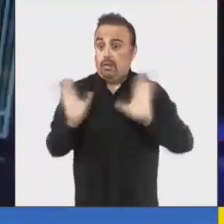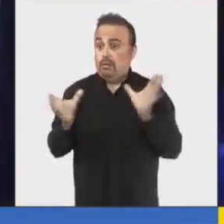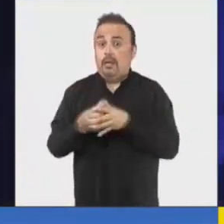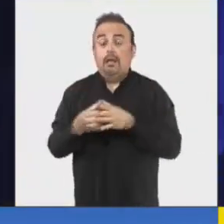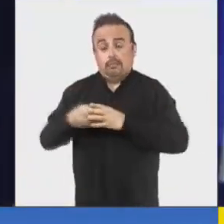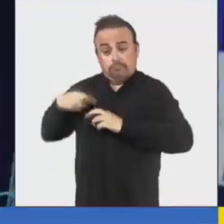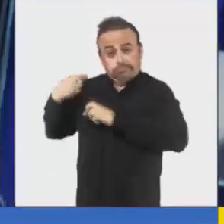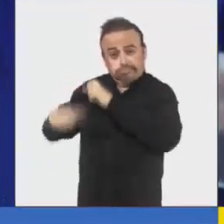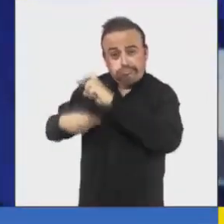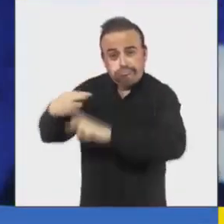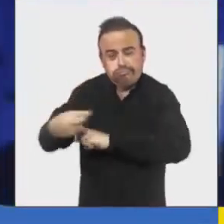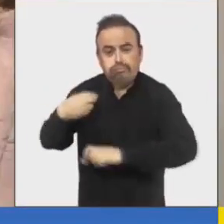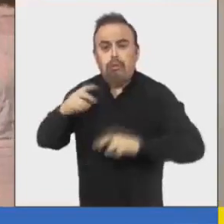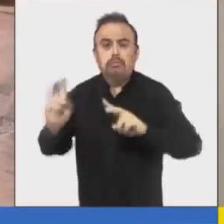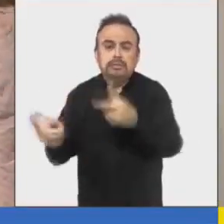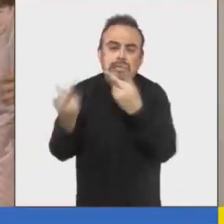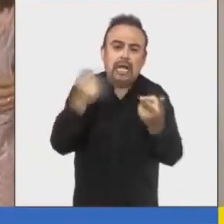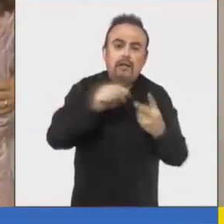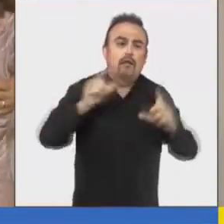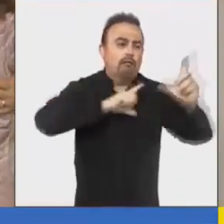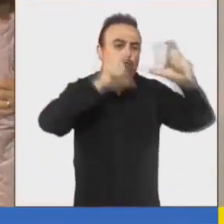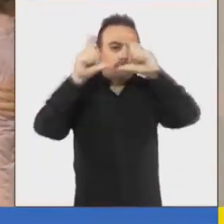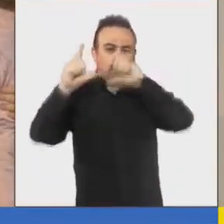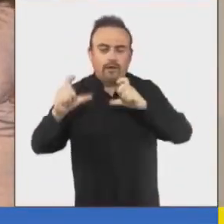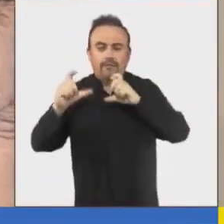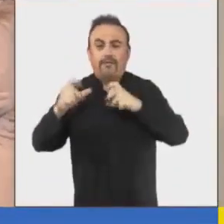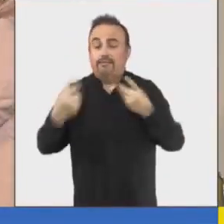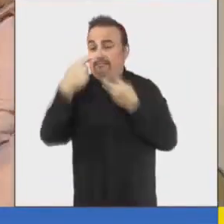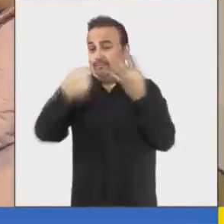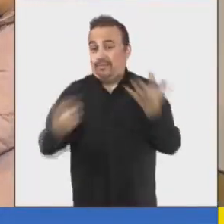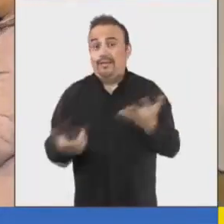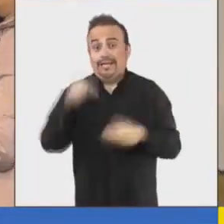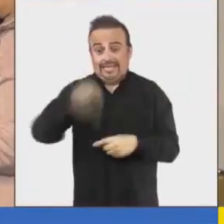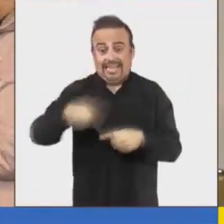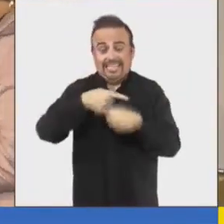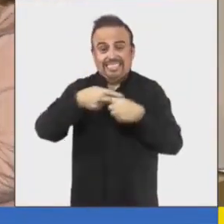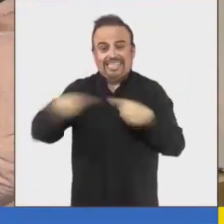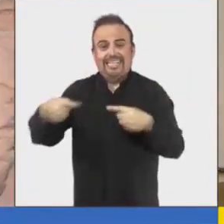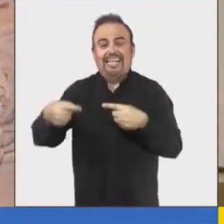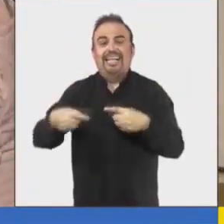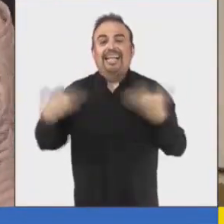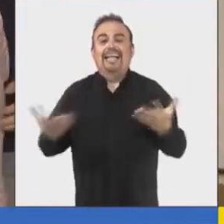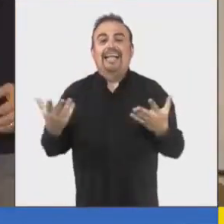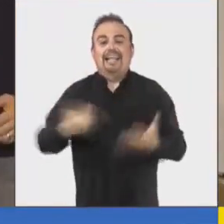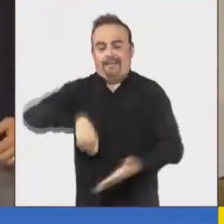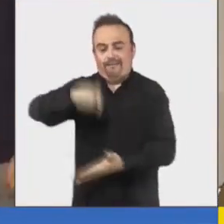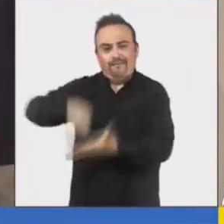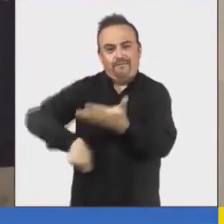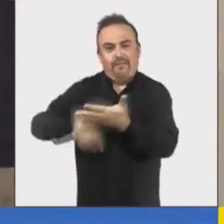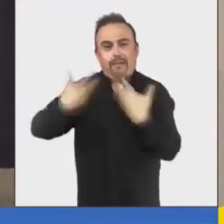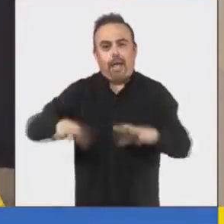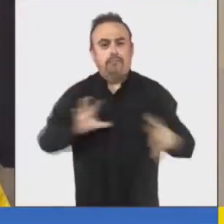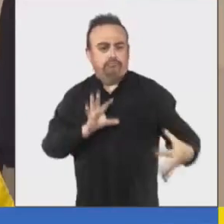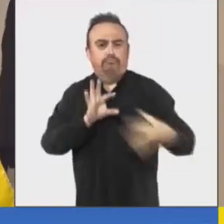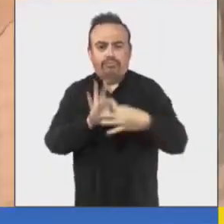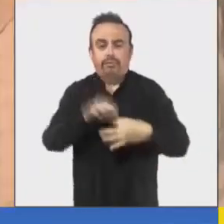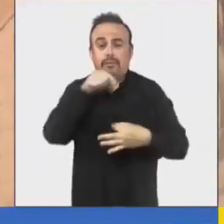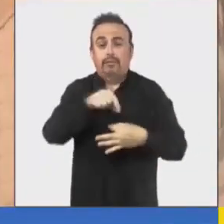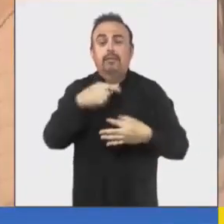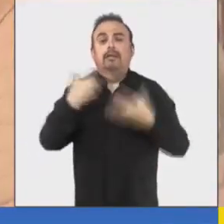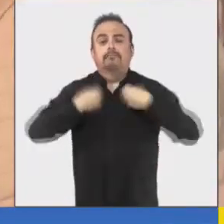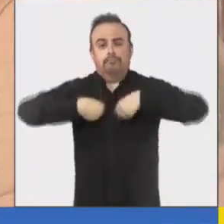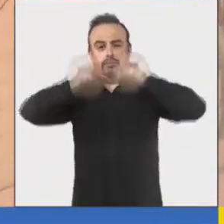patrimonial, fotografía y género. Esta semana se llevó a cabo la ceremonia de firma de convenios que oficializó la